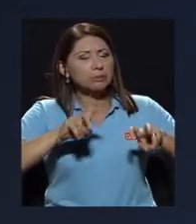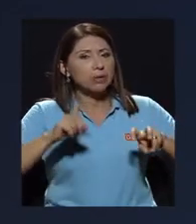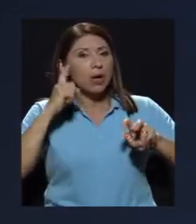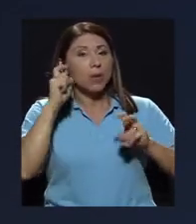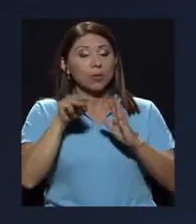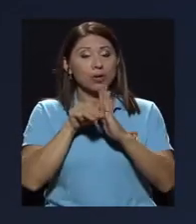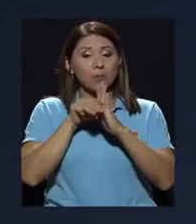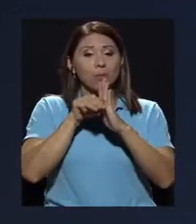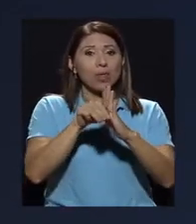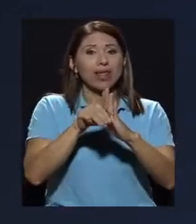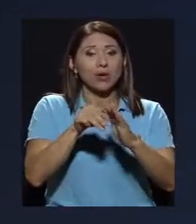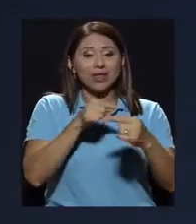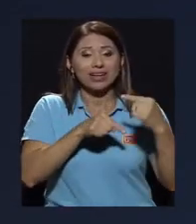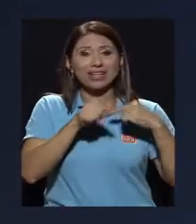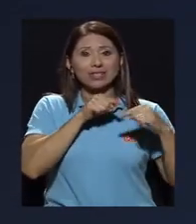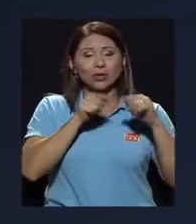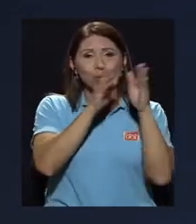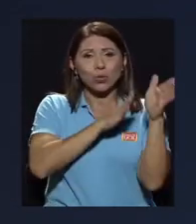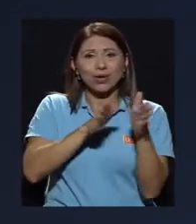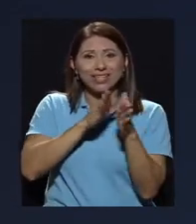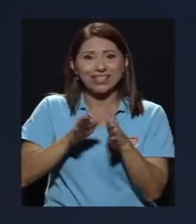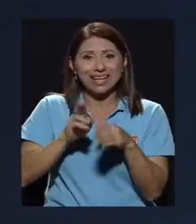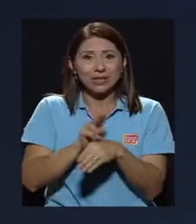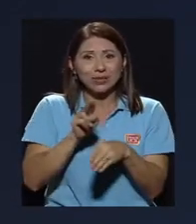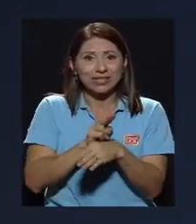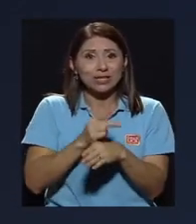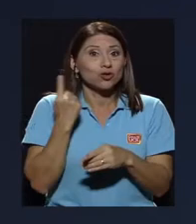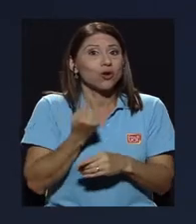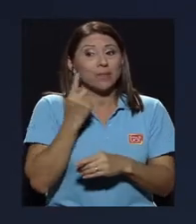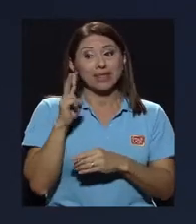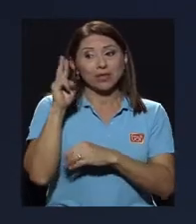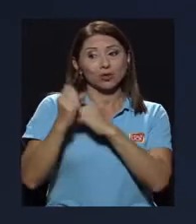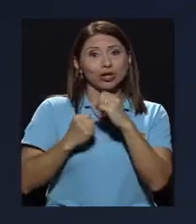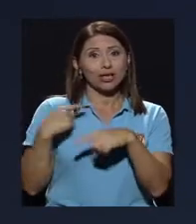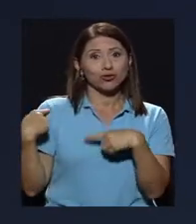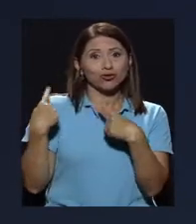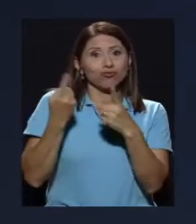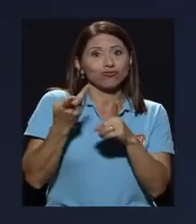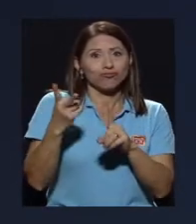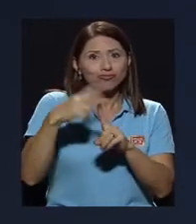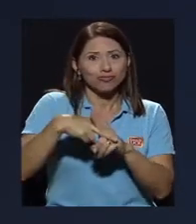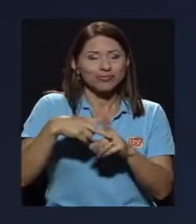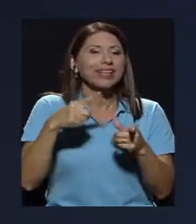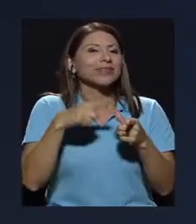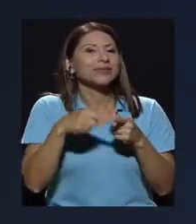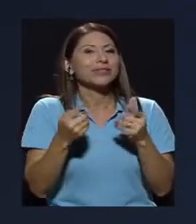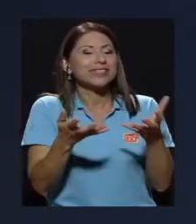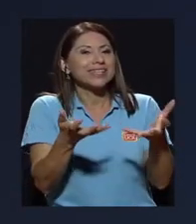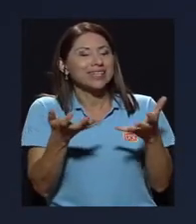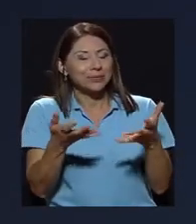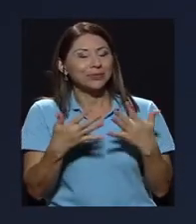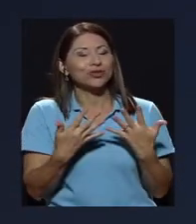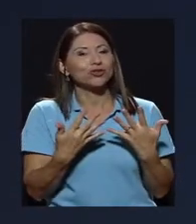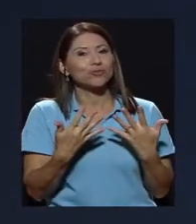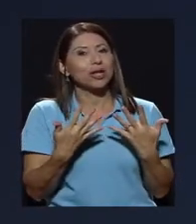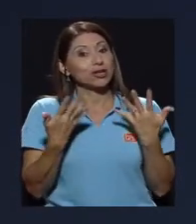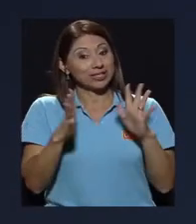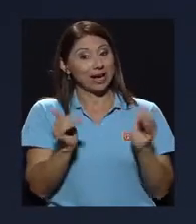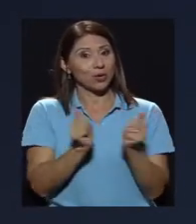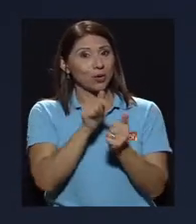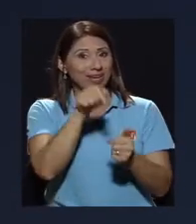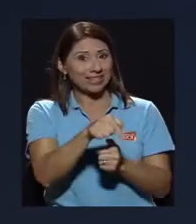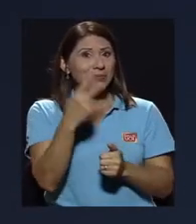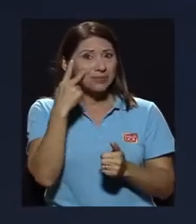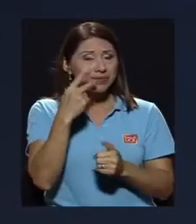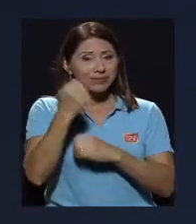el modelo de regresión logística que es el que estamos utilizando, apenas llevamos dos años de implementarlo. Entonces, queremos... Bueno, ya con este sí hemos visto que en